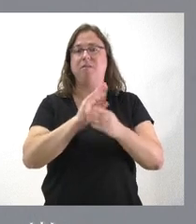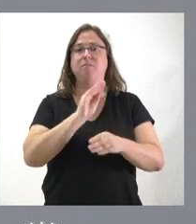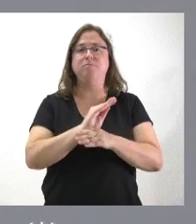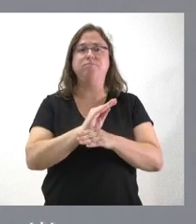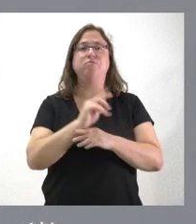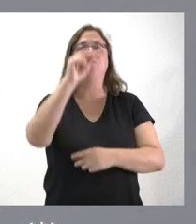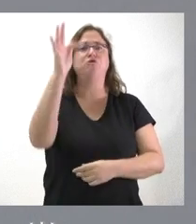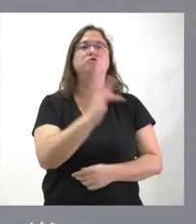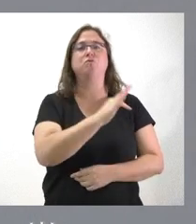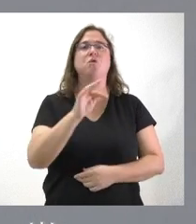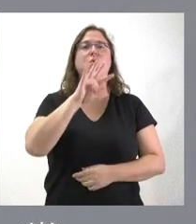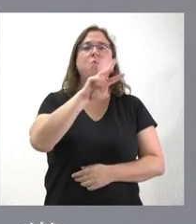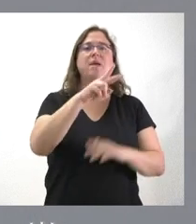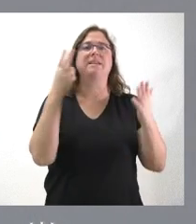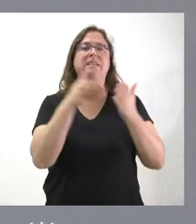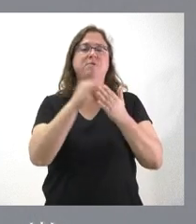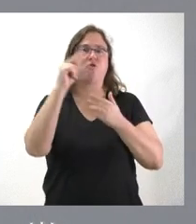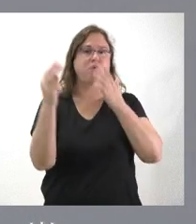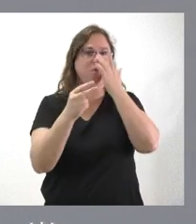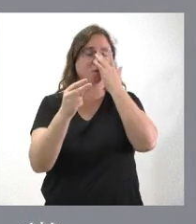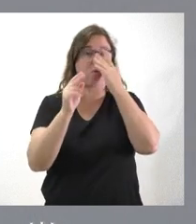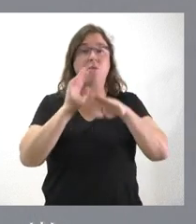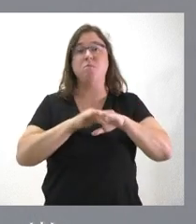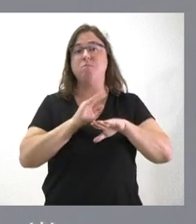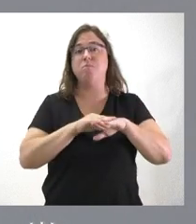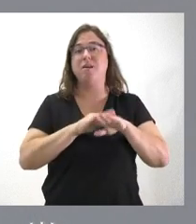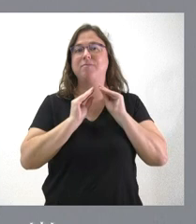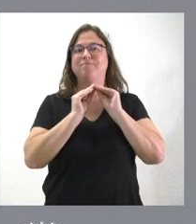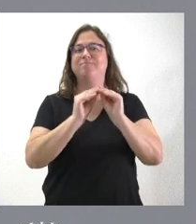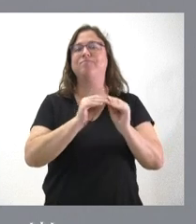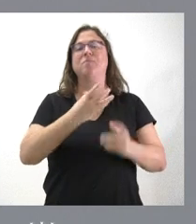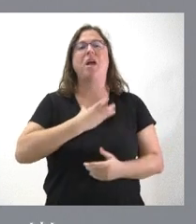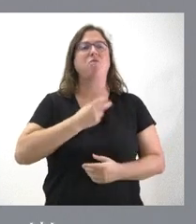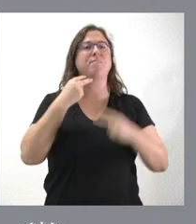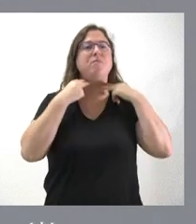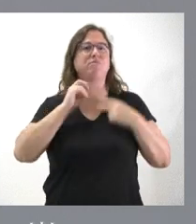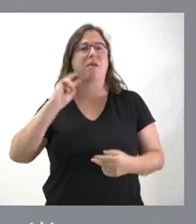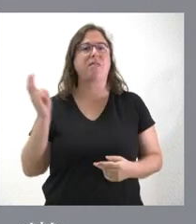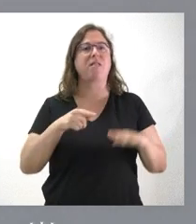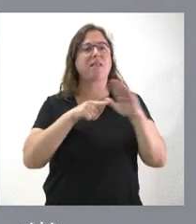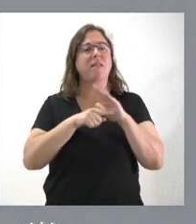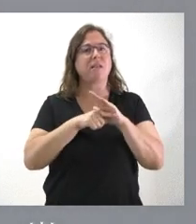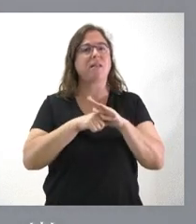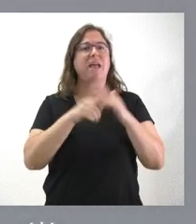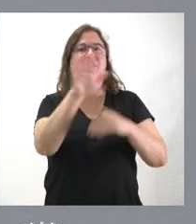subvenciones recientemente, por importe de 47 millones de euros, que iban dirigidas también a las entidades locales que gestionaban centros de educación